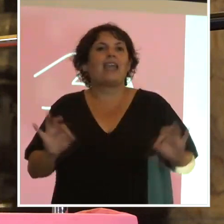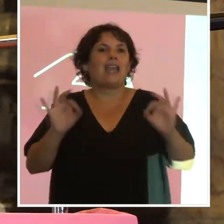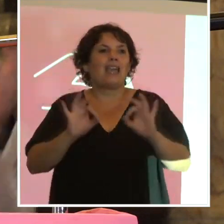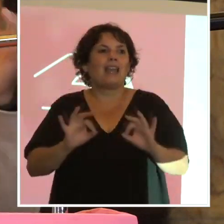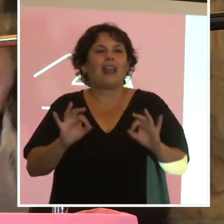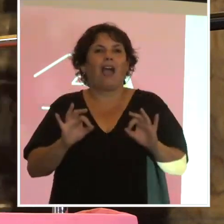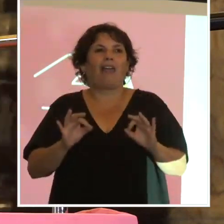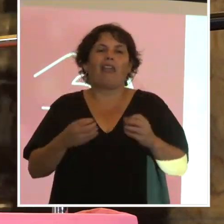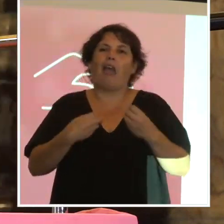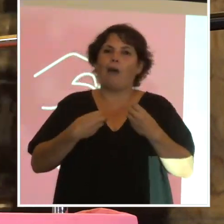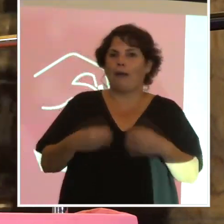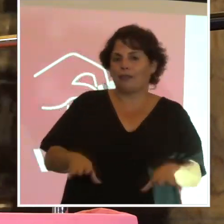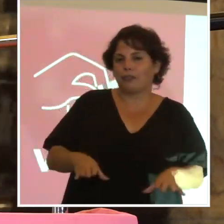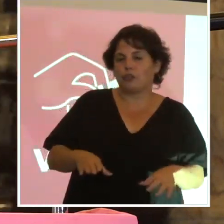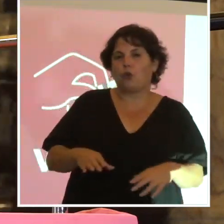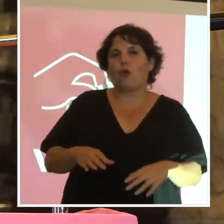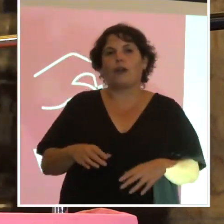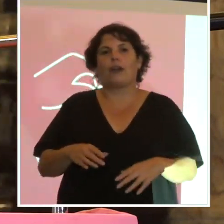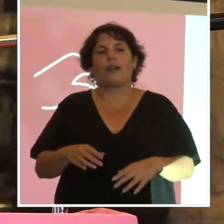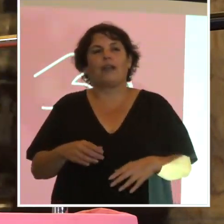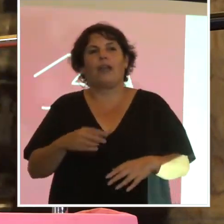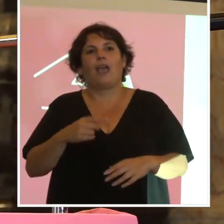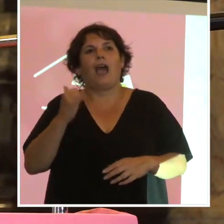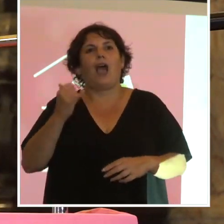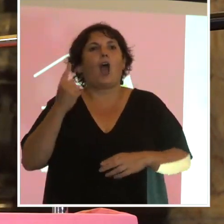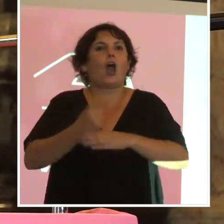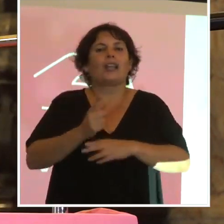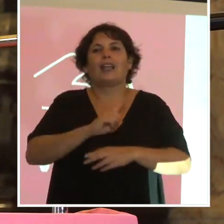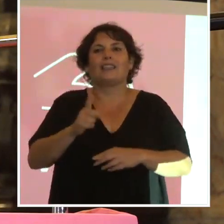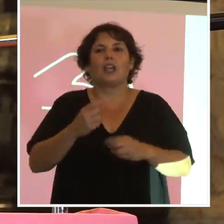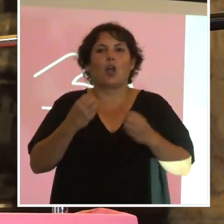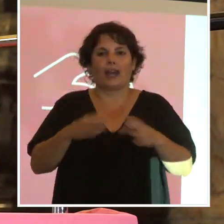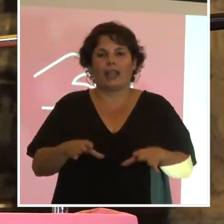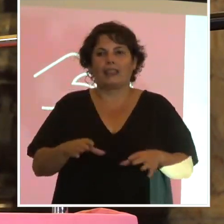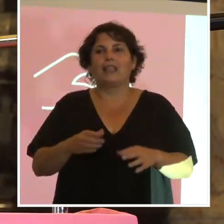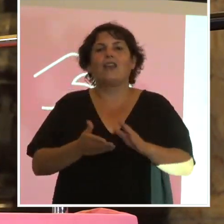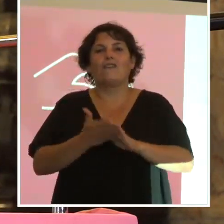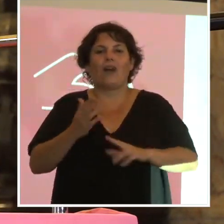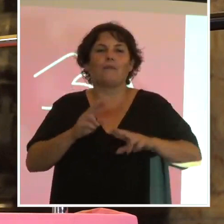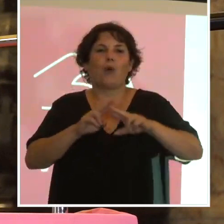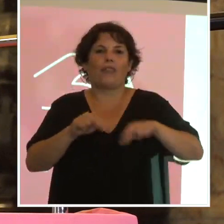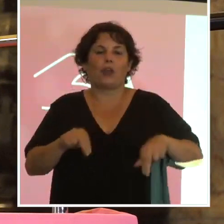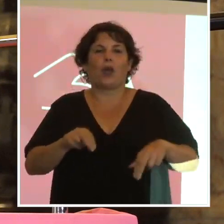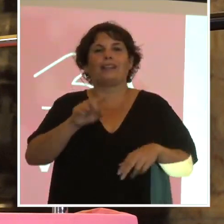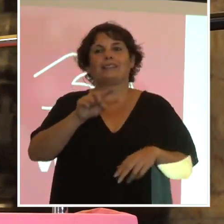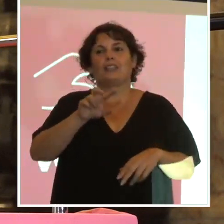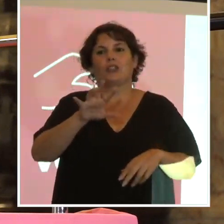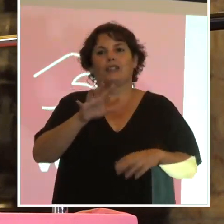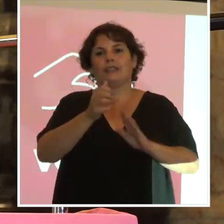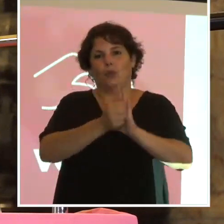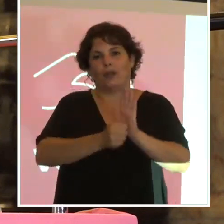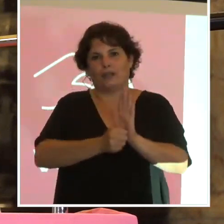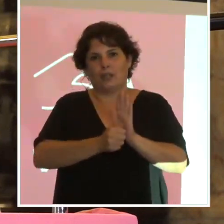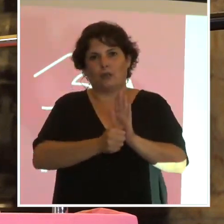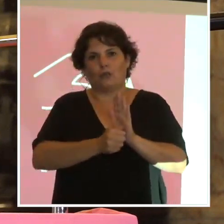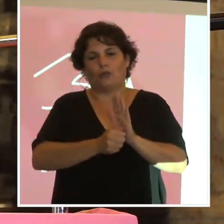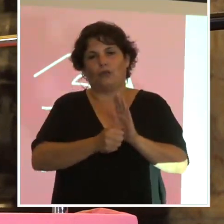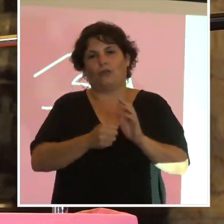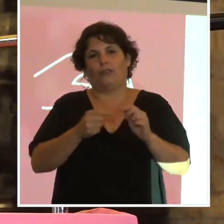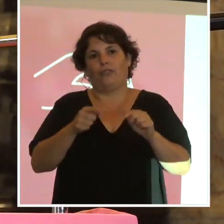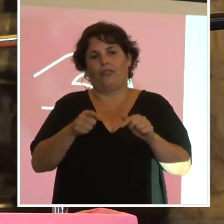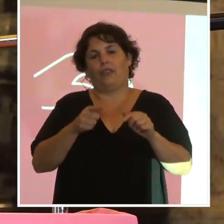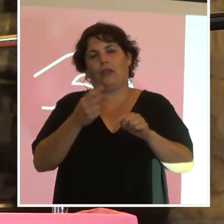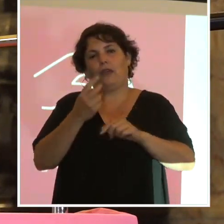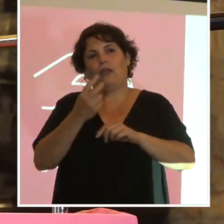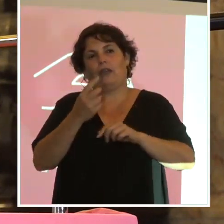rinde, hay orden de no rendirse. Vamos a derogar los 135 artículos y el 27